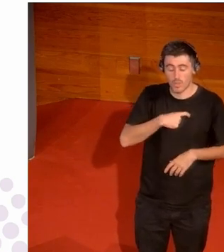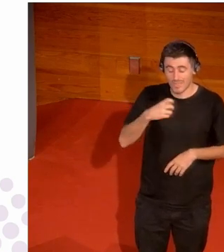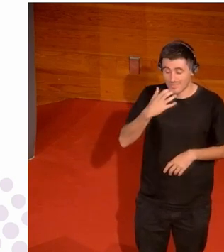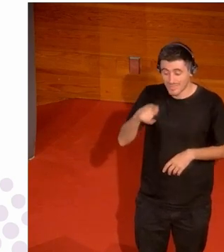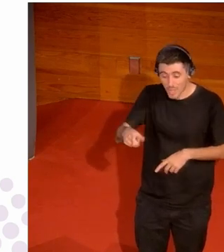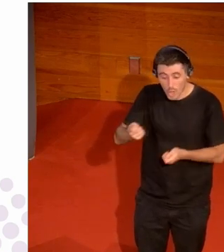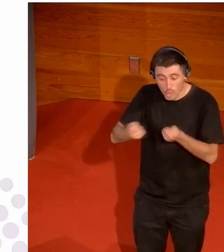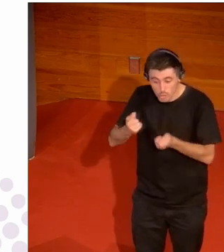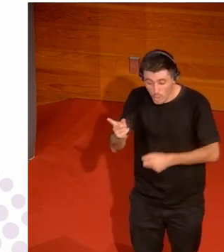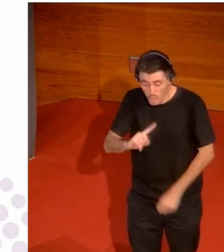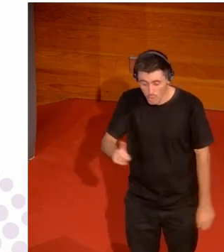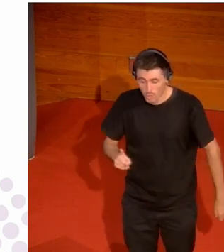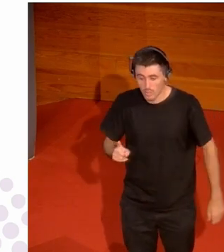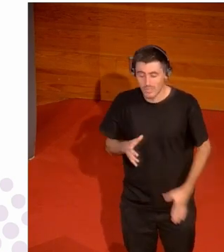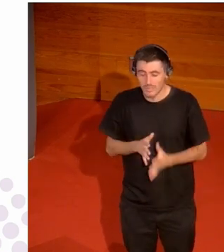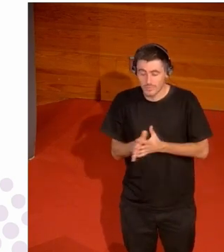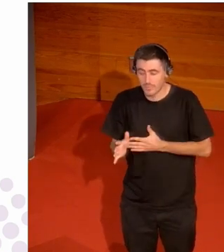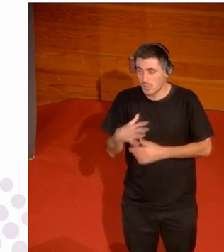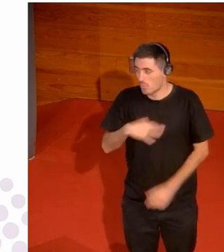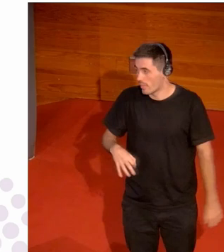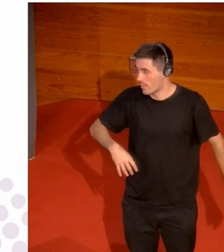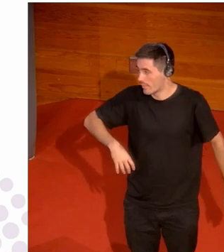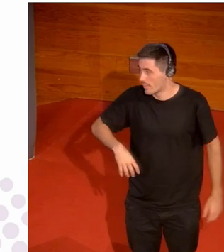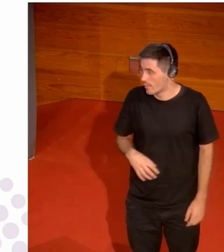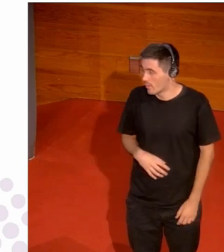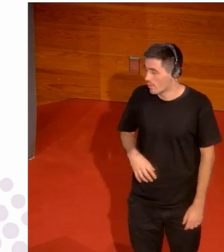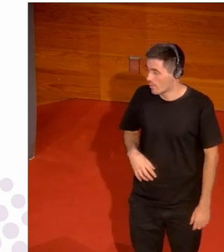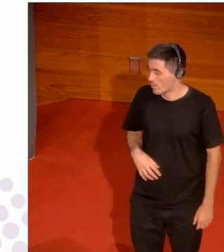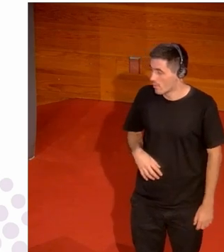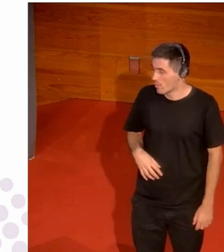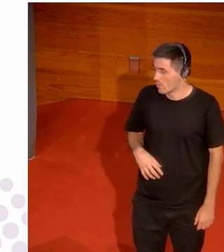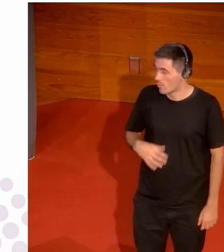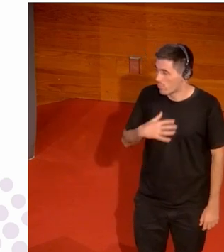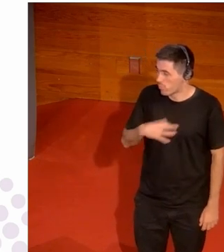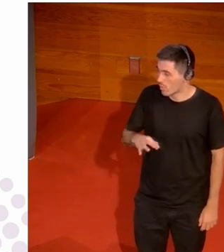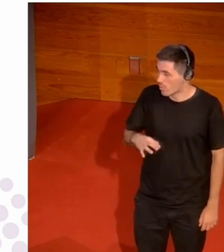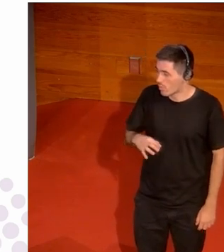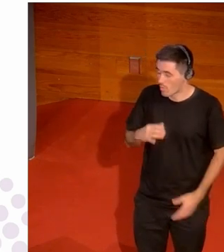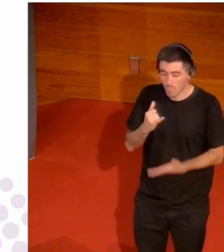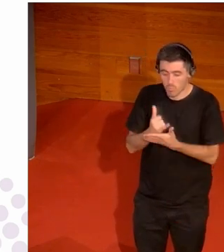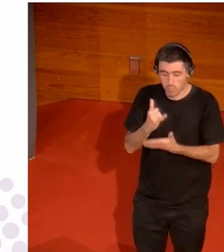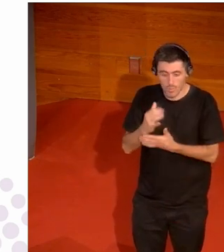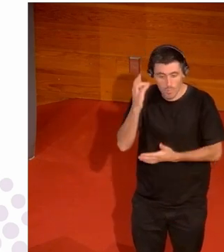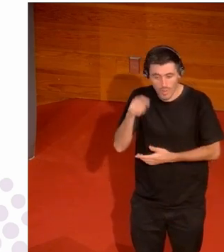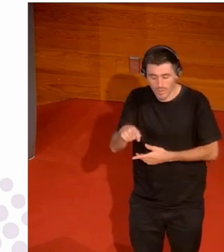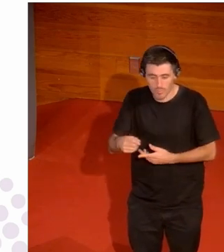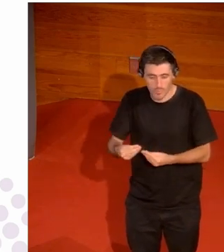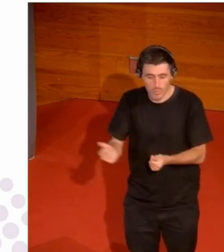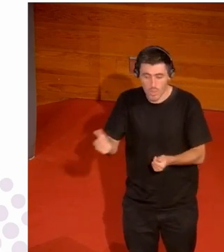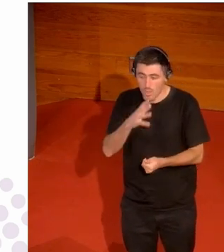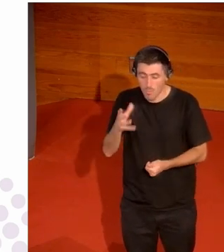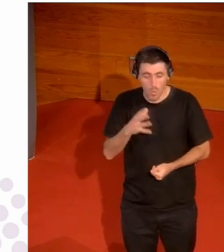controle va a suponer que van a desaparecer pruebas femeninas porque estas